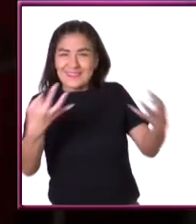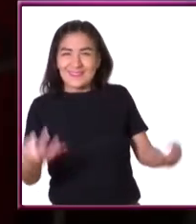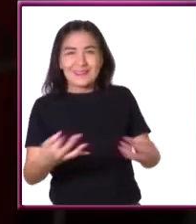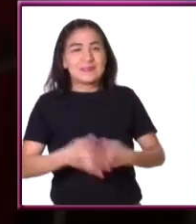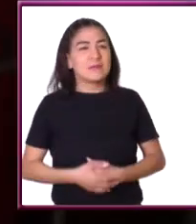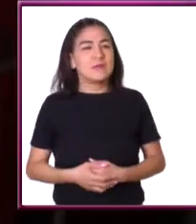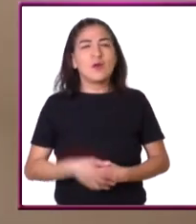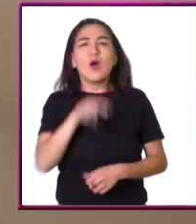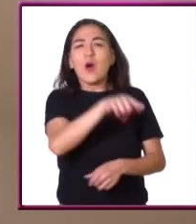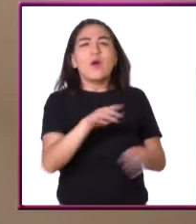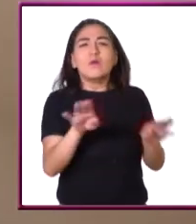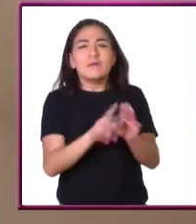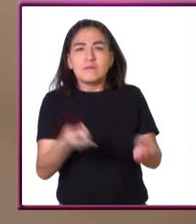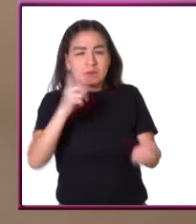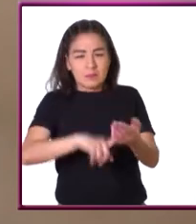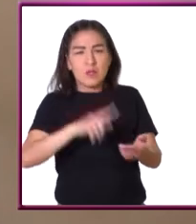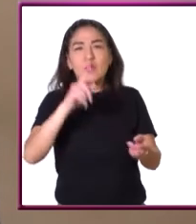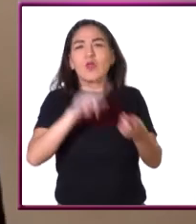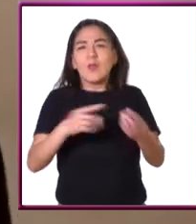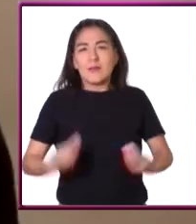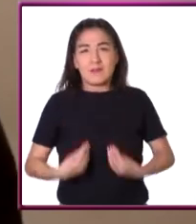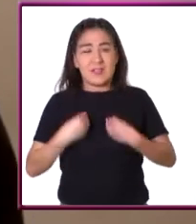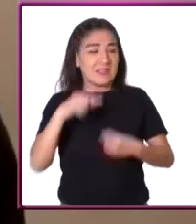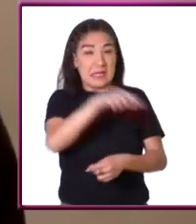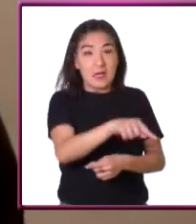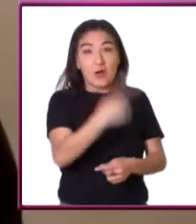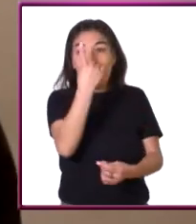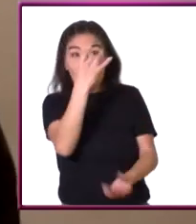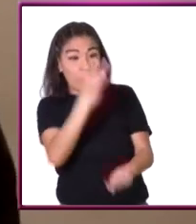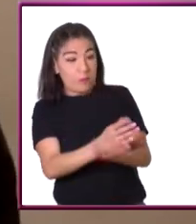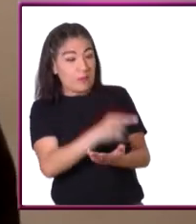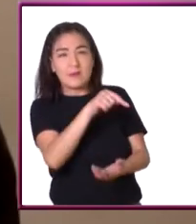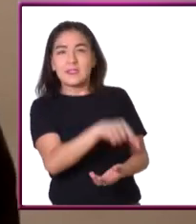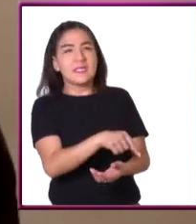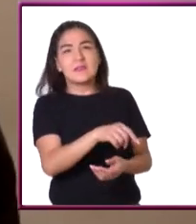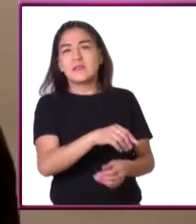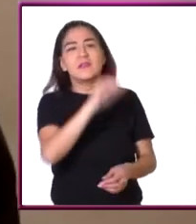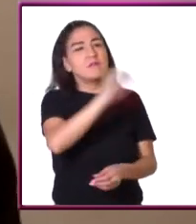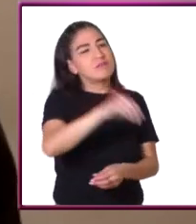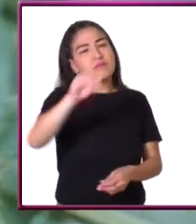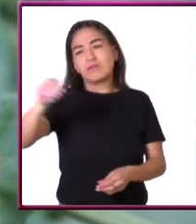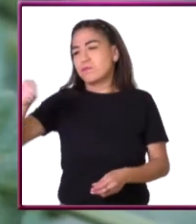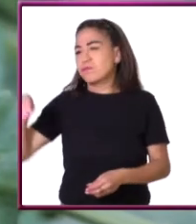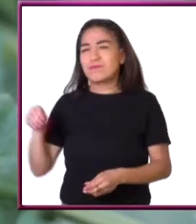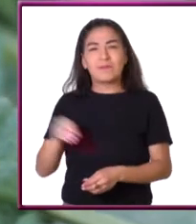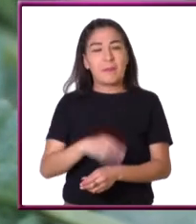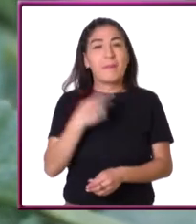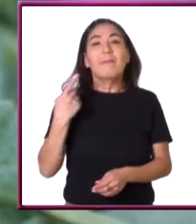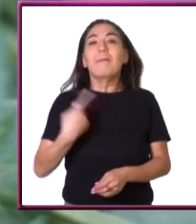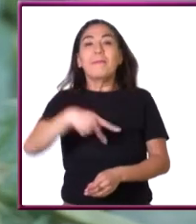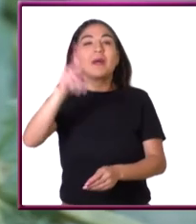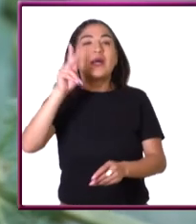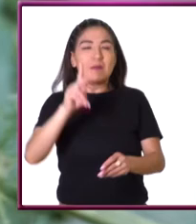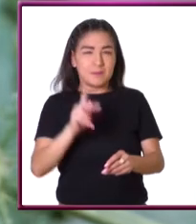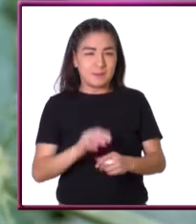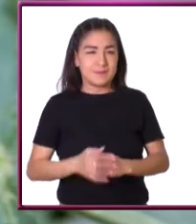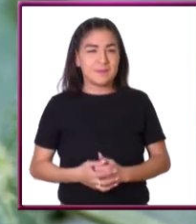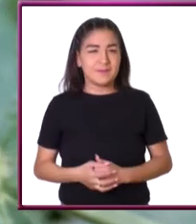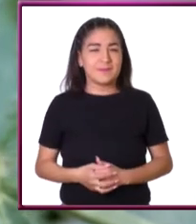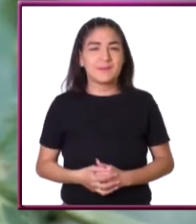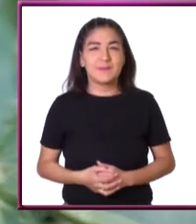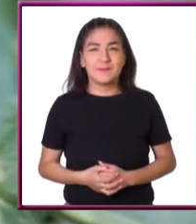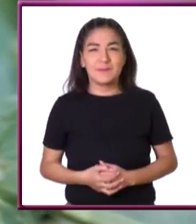hábitat principal? Realmente están en casi todos lados. No están en la Antártida y en, bueno, principalmente en los polos. Pero,